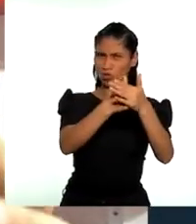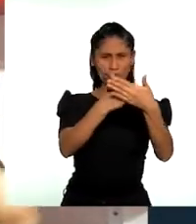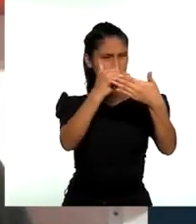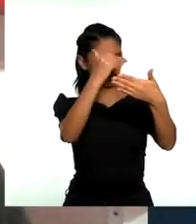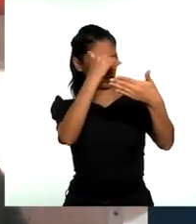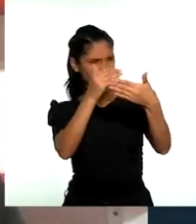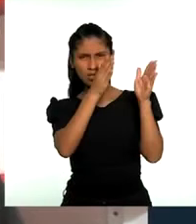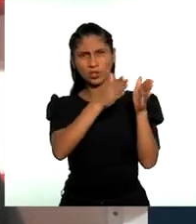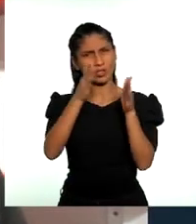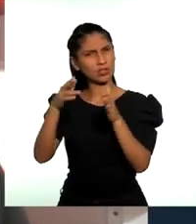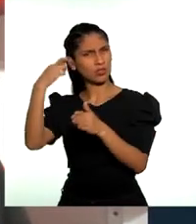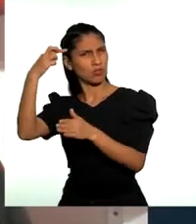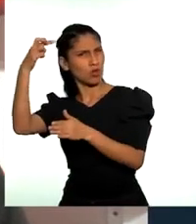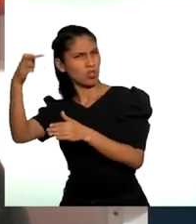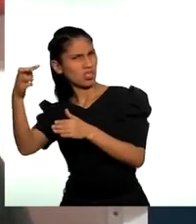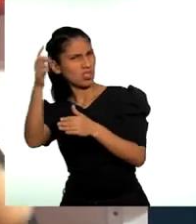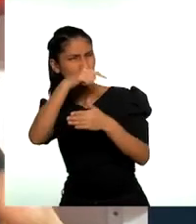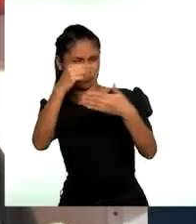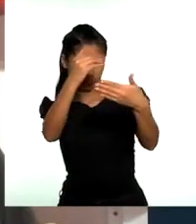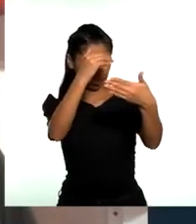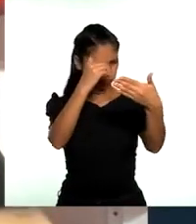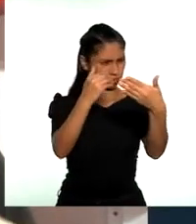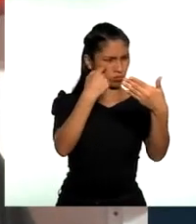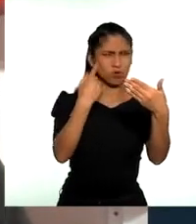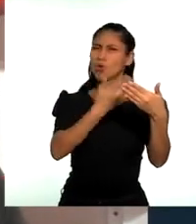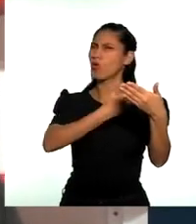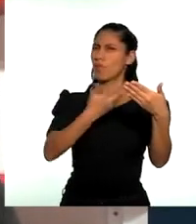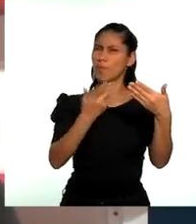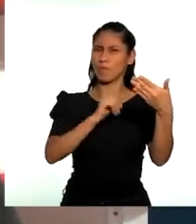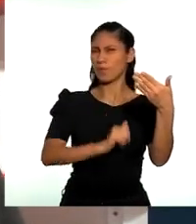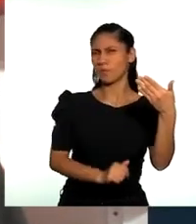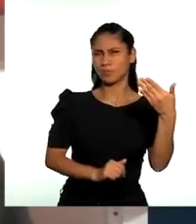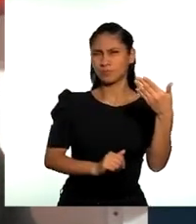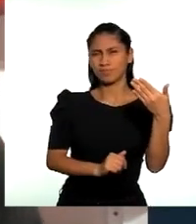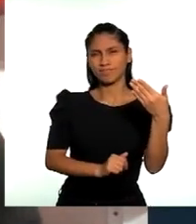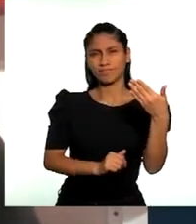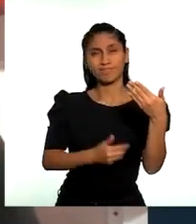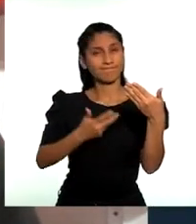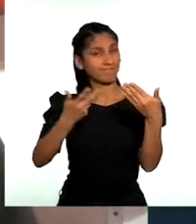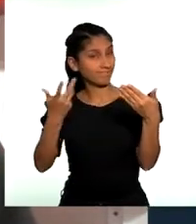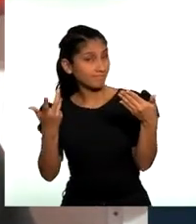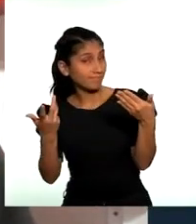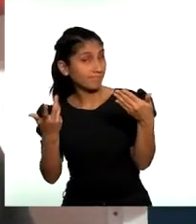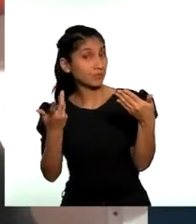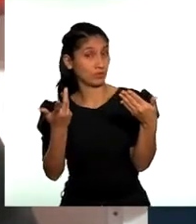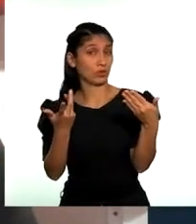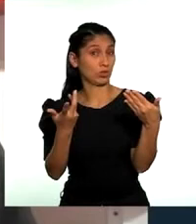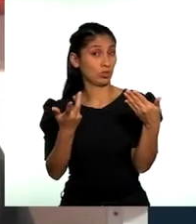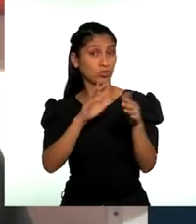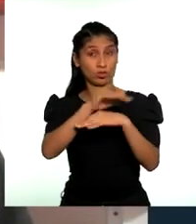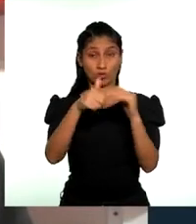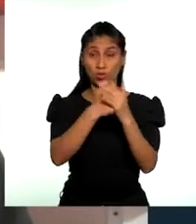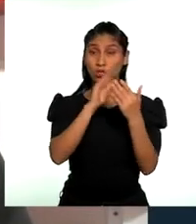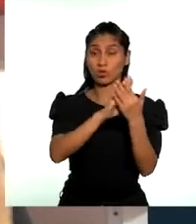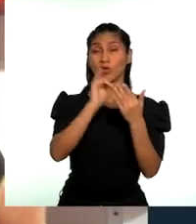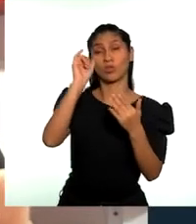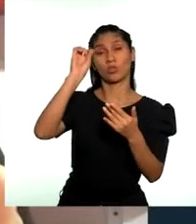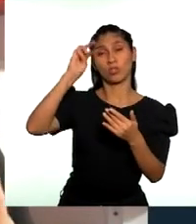políticas, no necesariamente llevan a cabo la implementación de la cuota